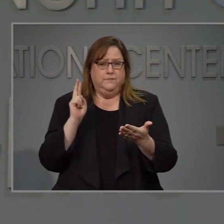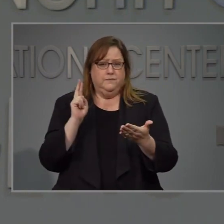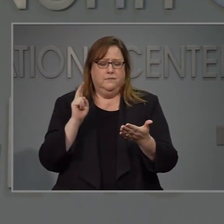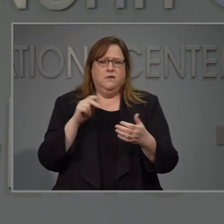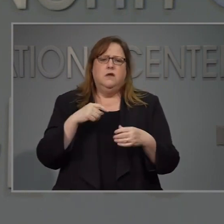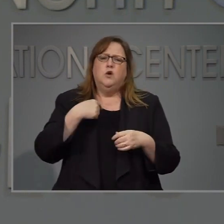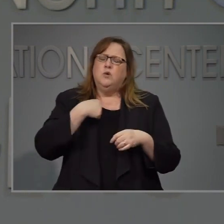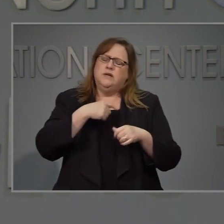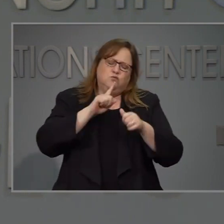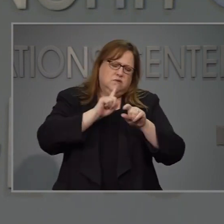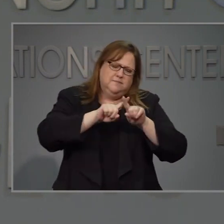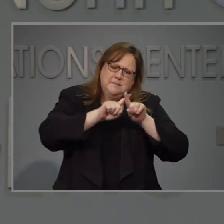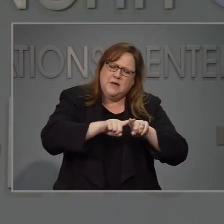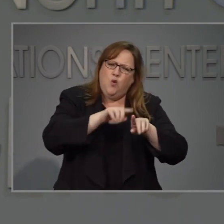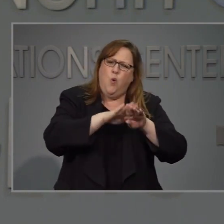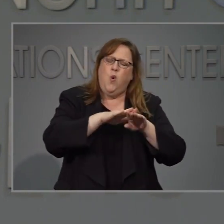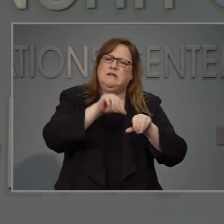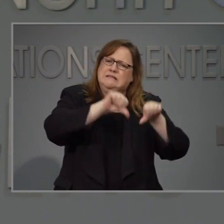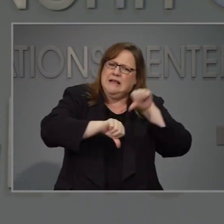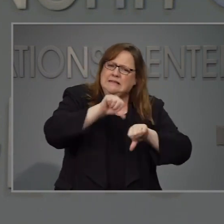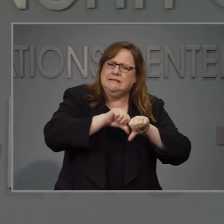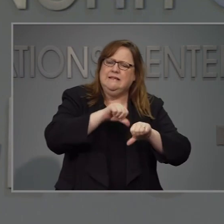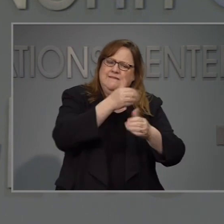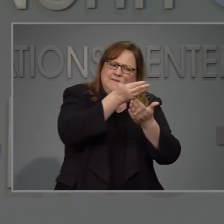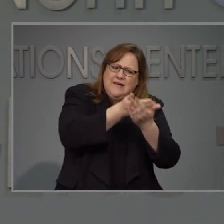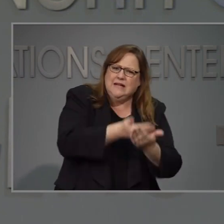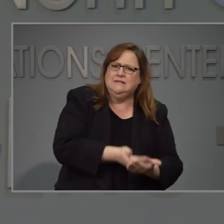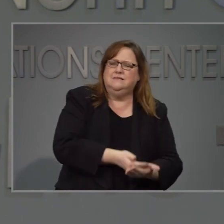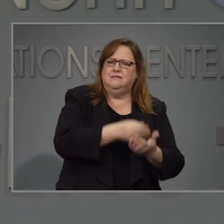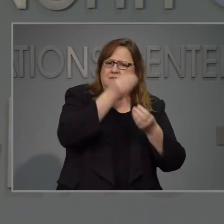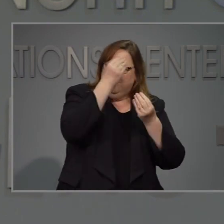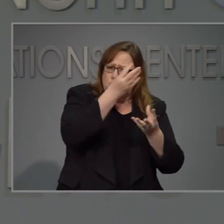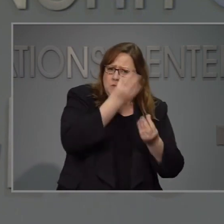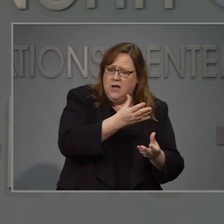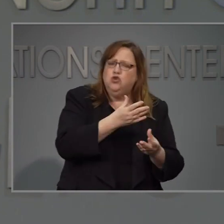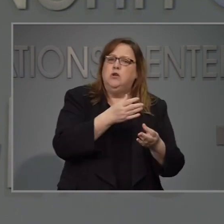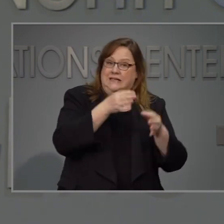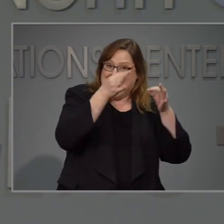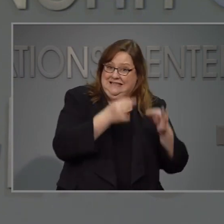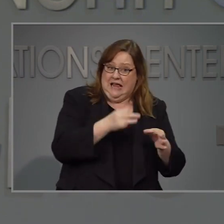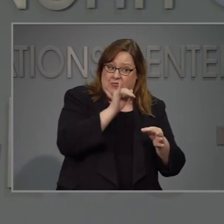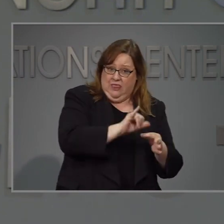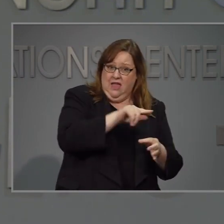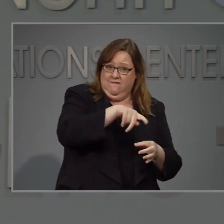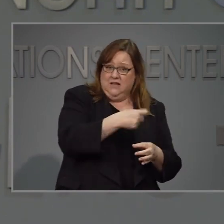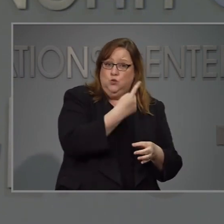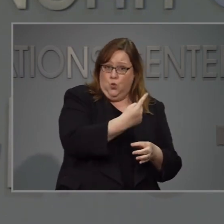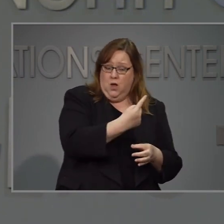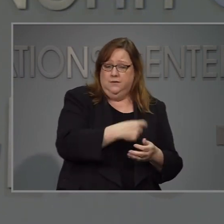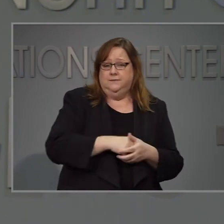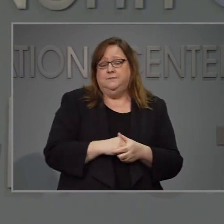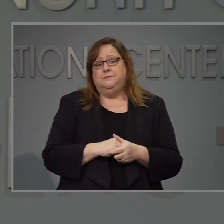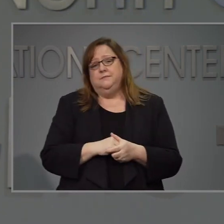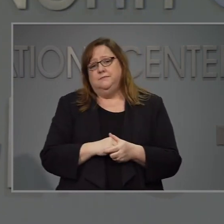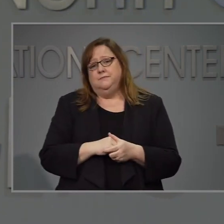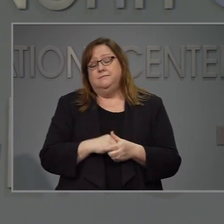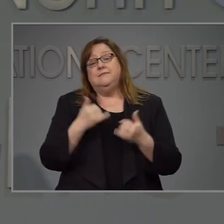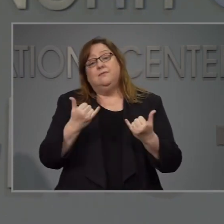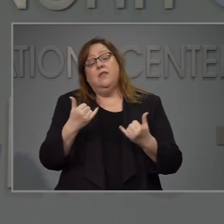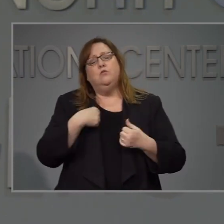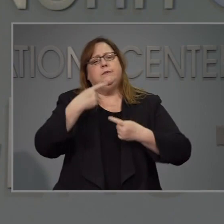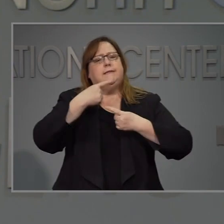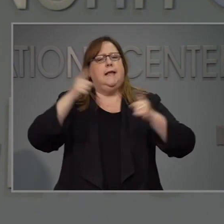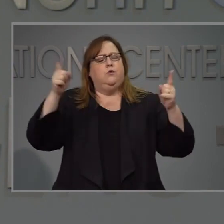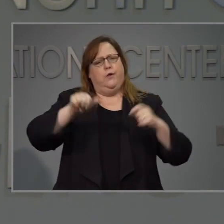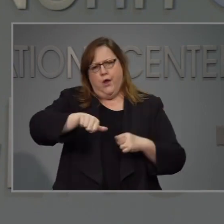información científica. Hace dos semanas anunciamos que estábamos en la fase uno. Hoy estamos a nos han anunciando